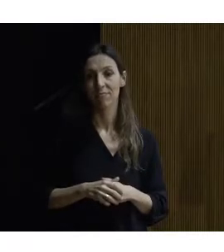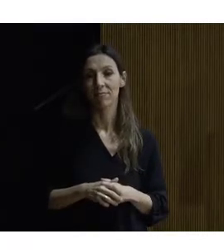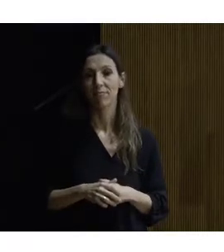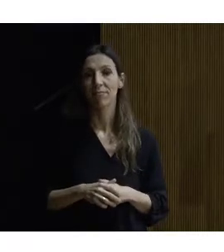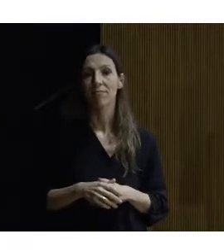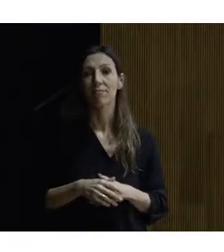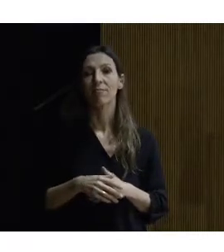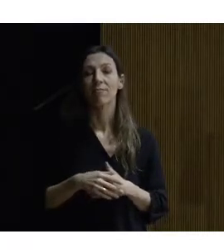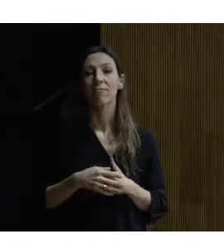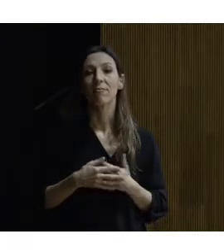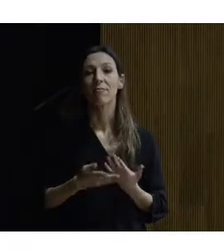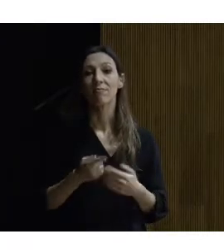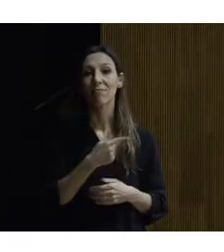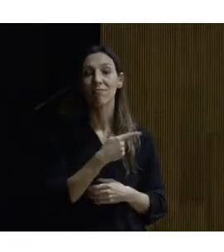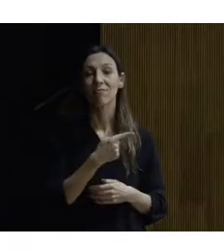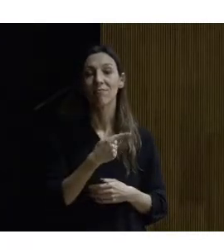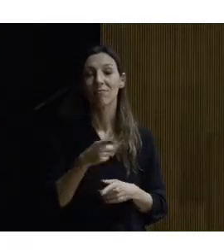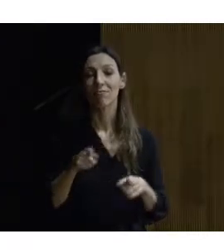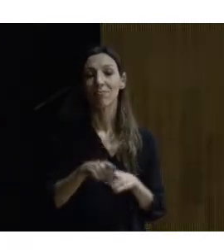es PACA es un robot